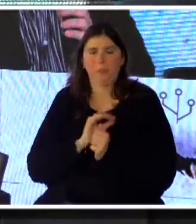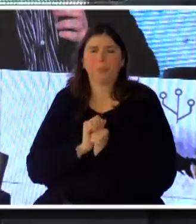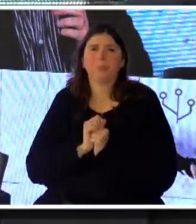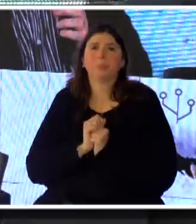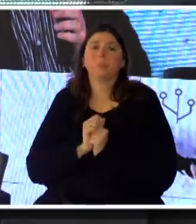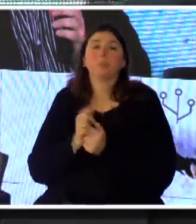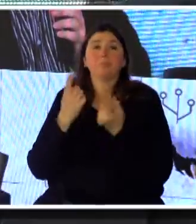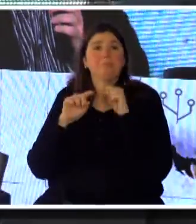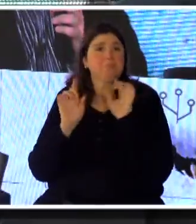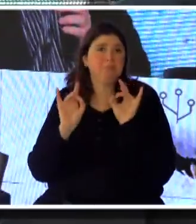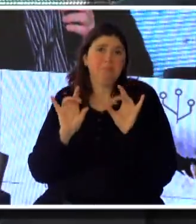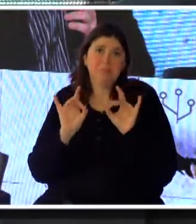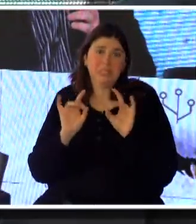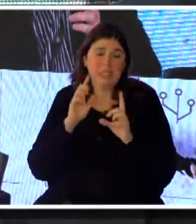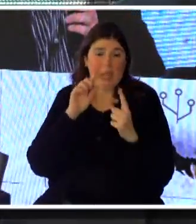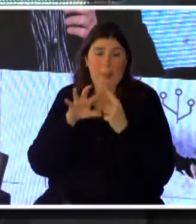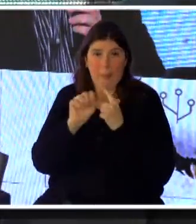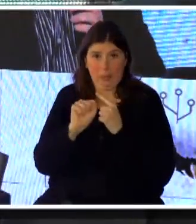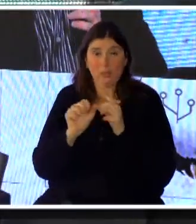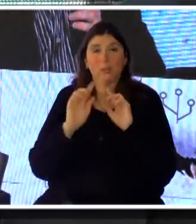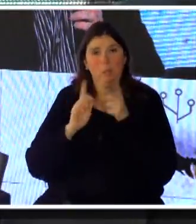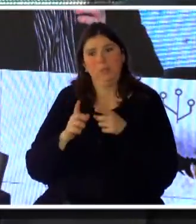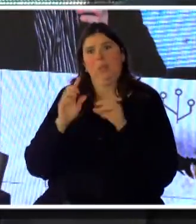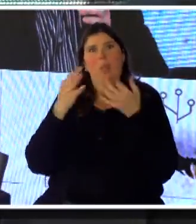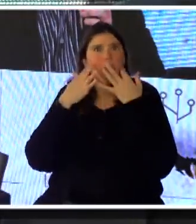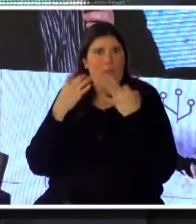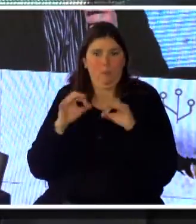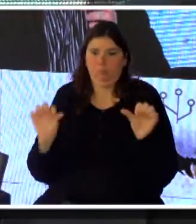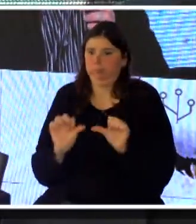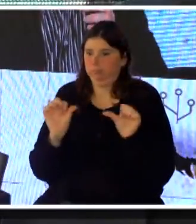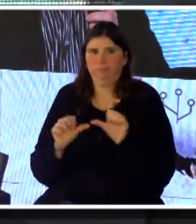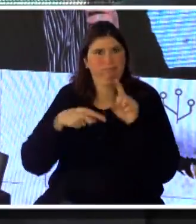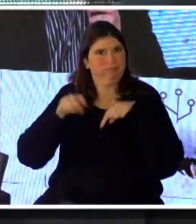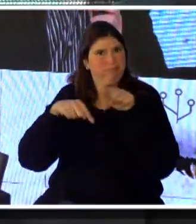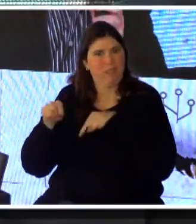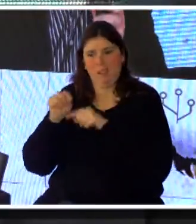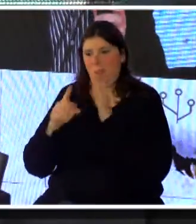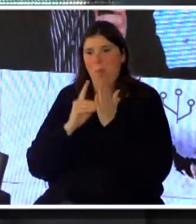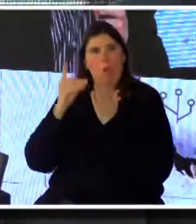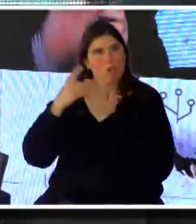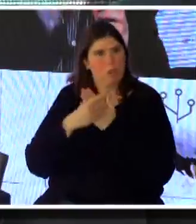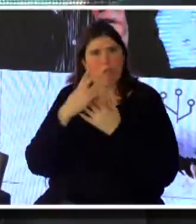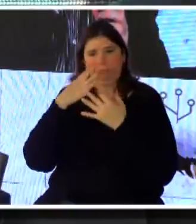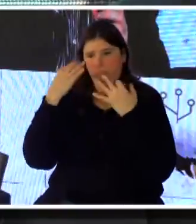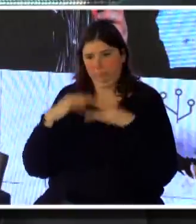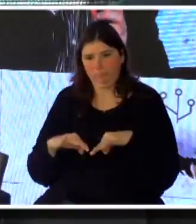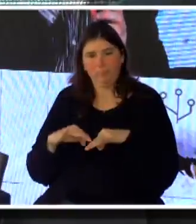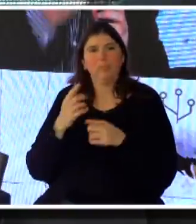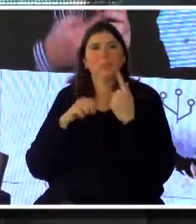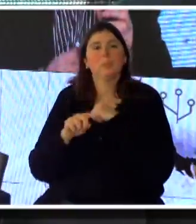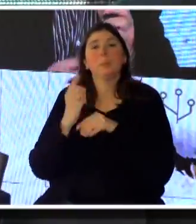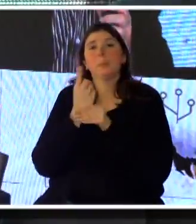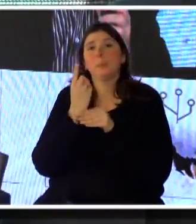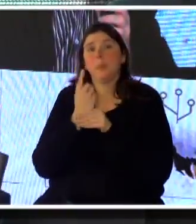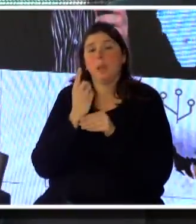Pero naturalmente, además de tener las metas, tenemos naturalmente que gestionar adecuadamente los proyectos. Y para gestionar adecuadamente los proyectos, lo que hemos definido, en primera instancia,